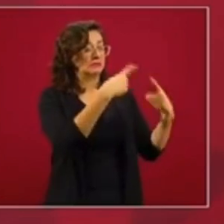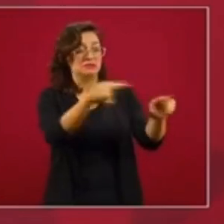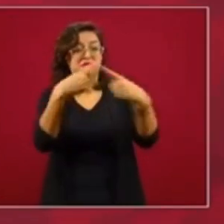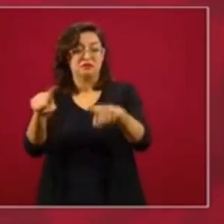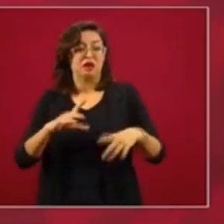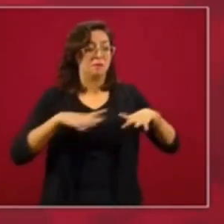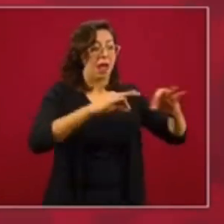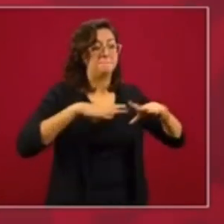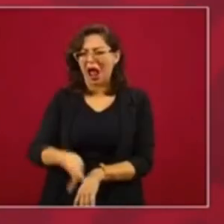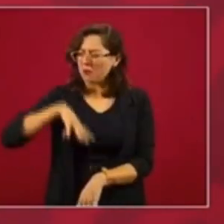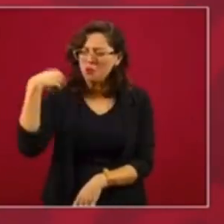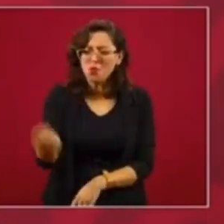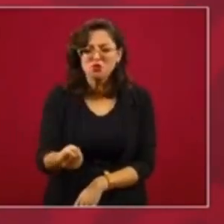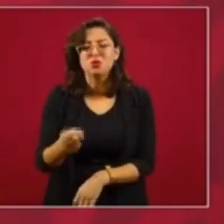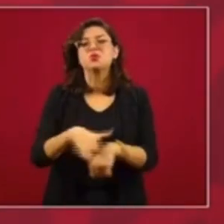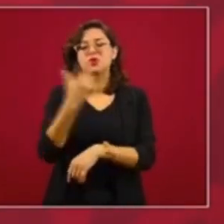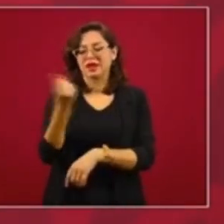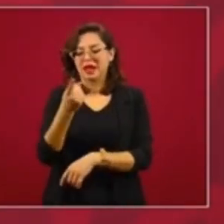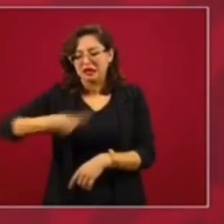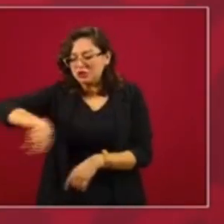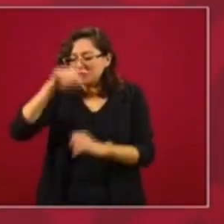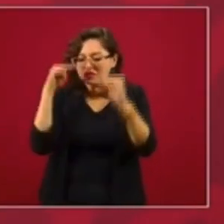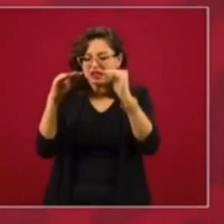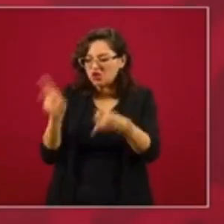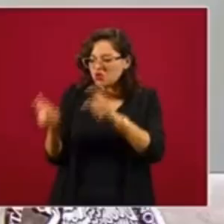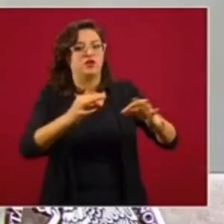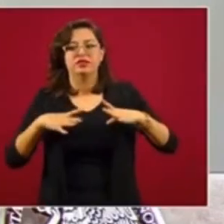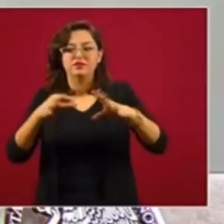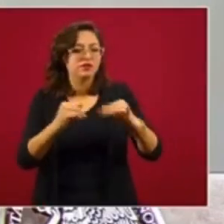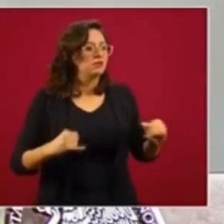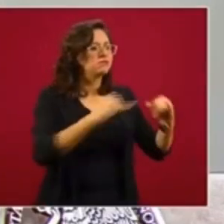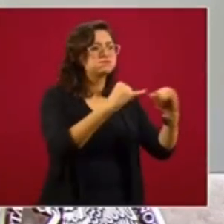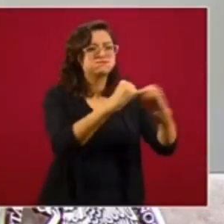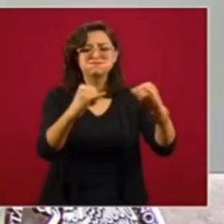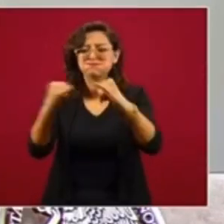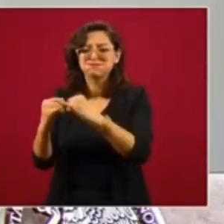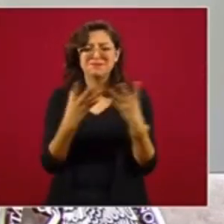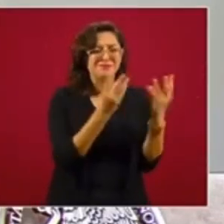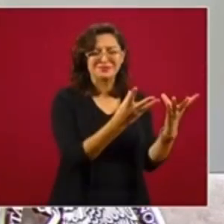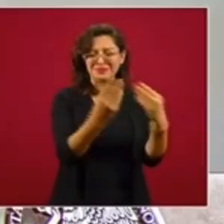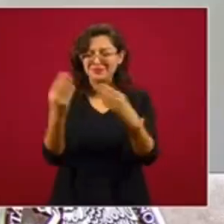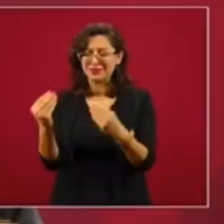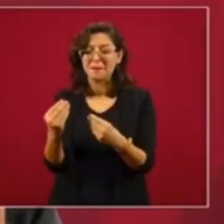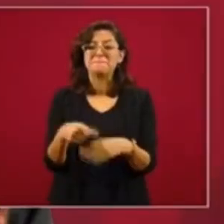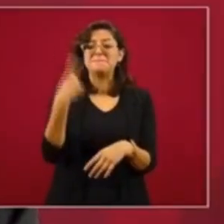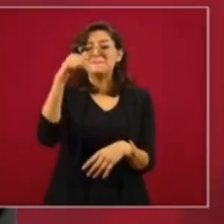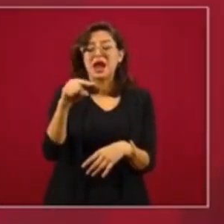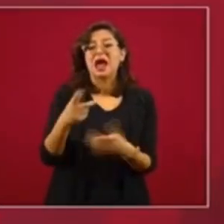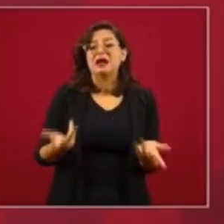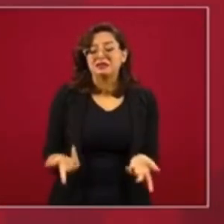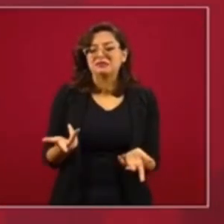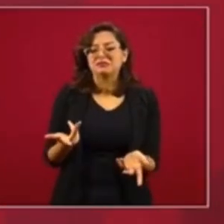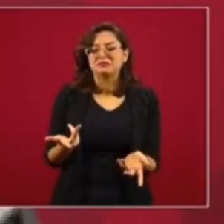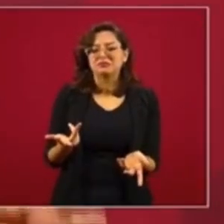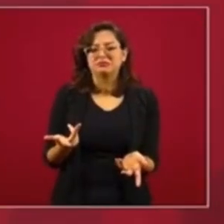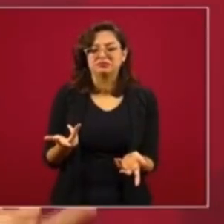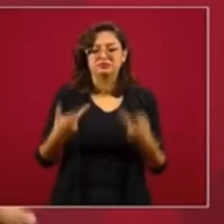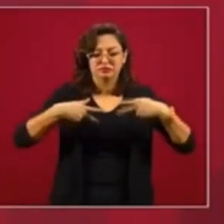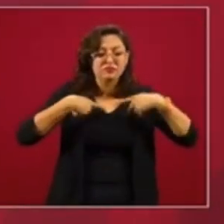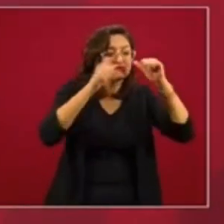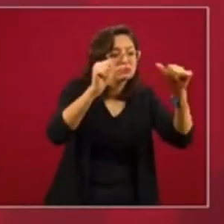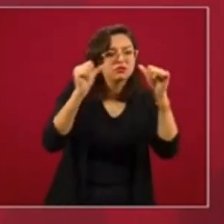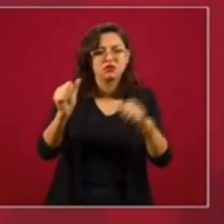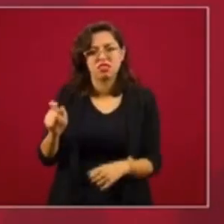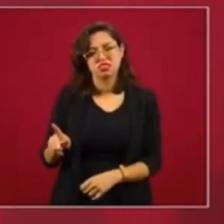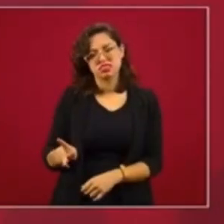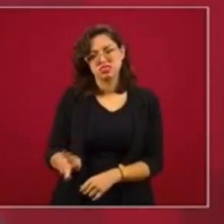para poder saquear, crearon muchos organismos con el propósito de simular, de que se atendía